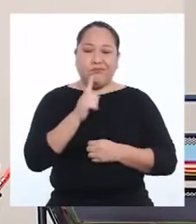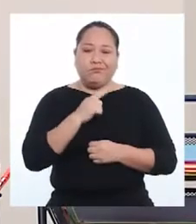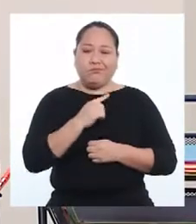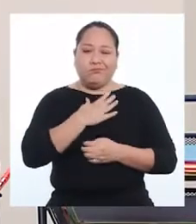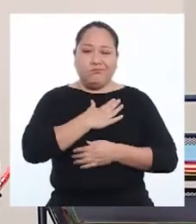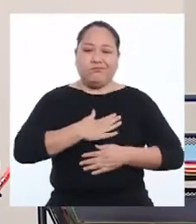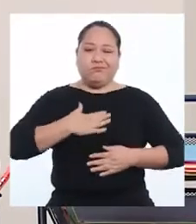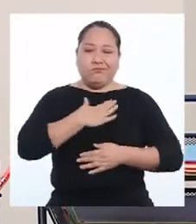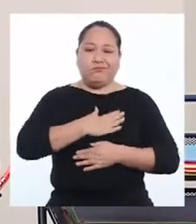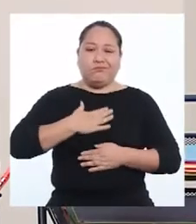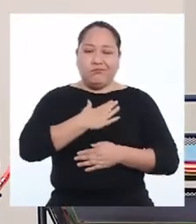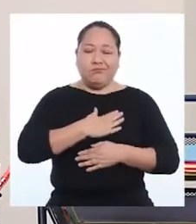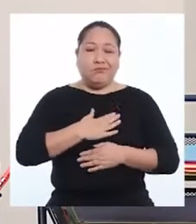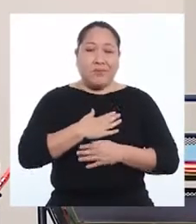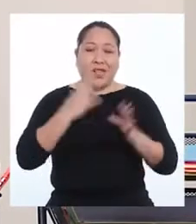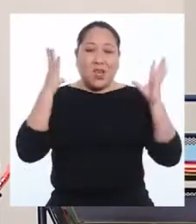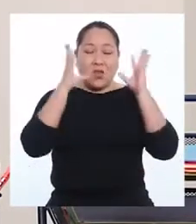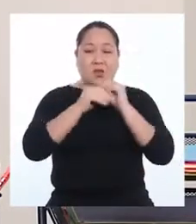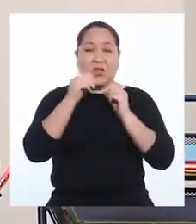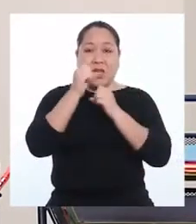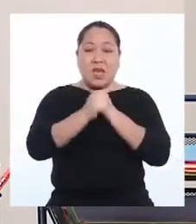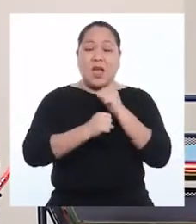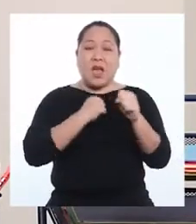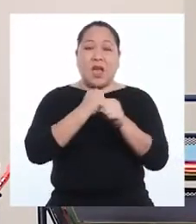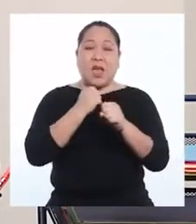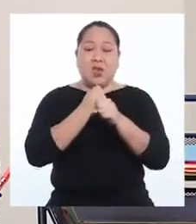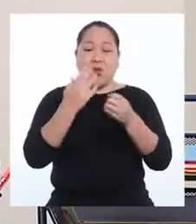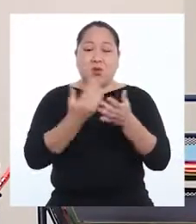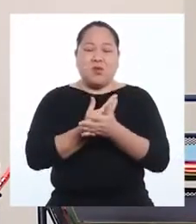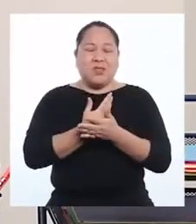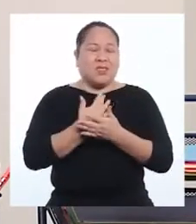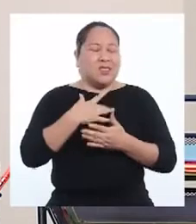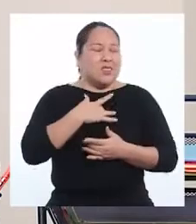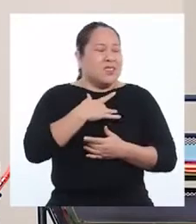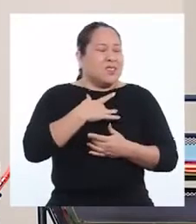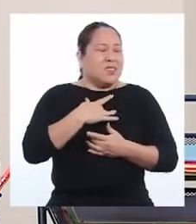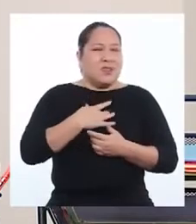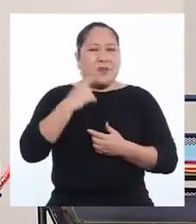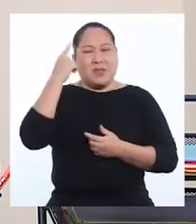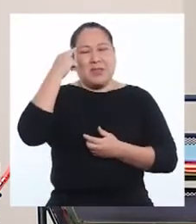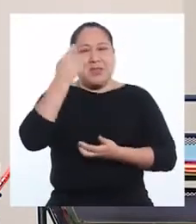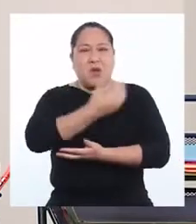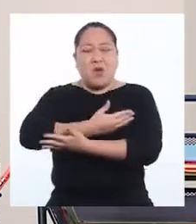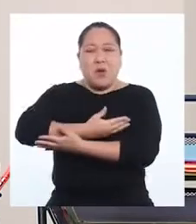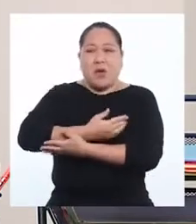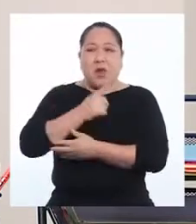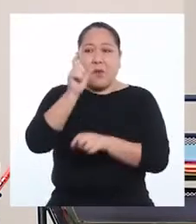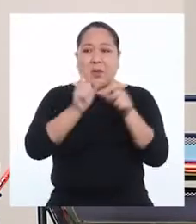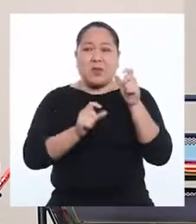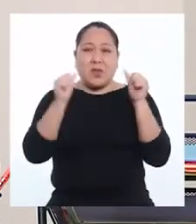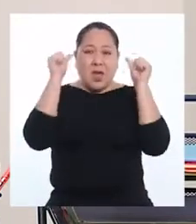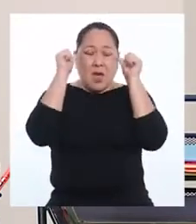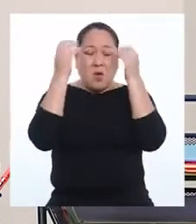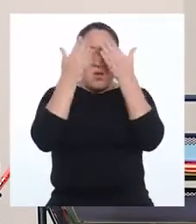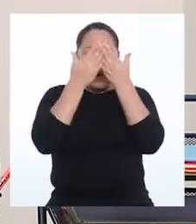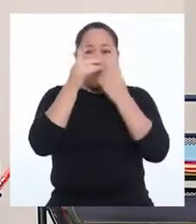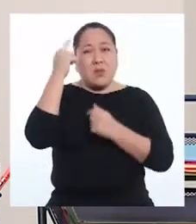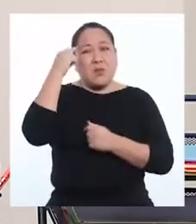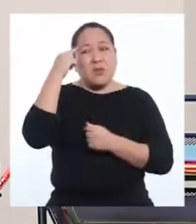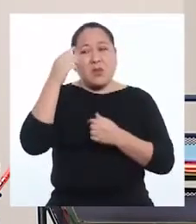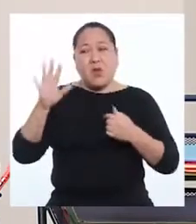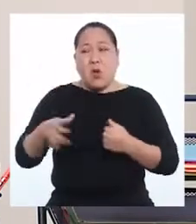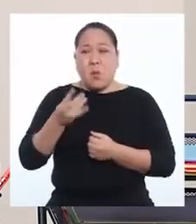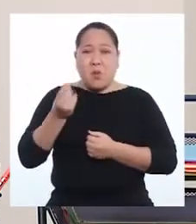yo ya no los disfruto. La noche de Año Nuevo para mí es un estrés. Pienso en los bebés, en las personas autistas, en los